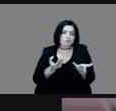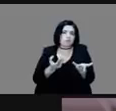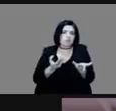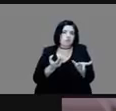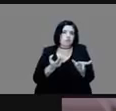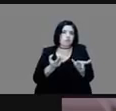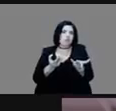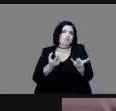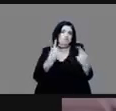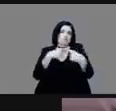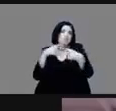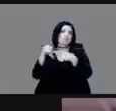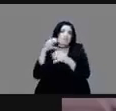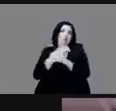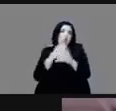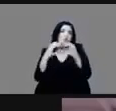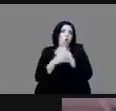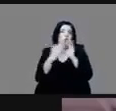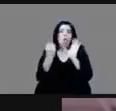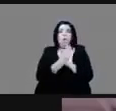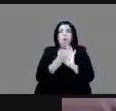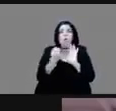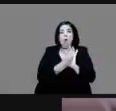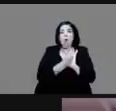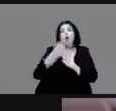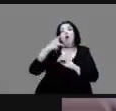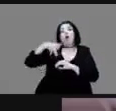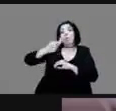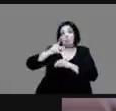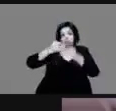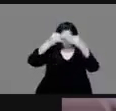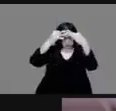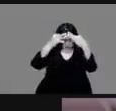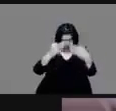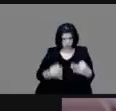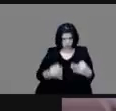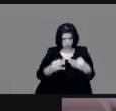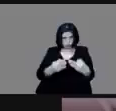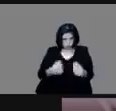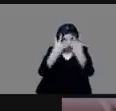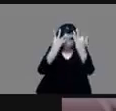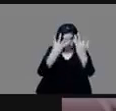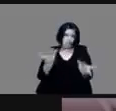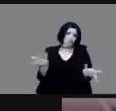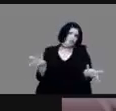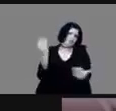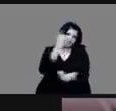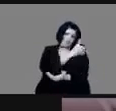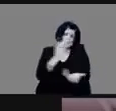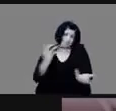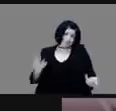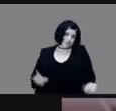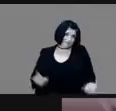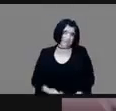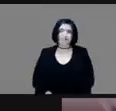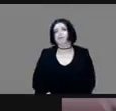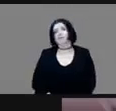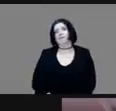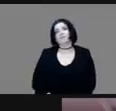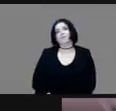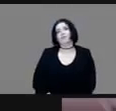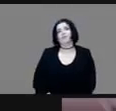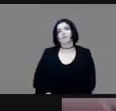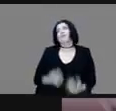materiales, de objetos, etcétera, pero saber con exactitud de esto es difícil. Es difícil, claro, y que requiere de